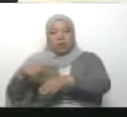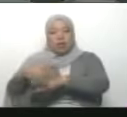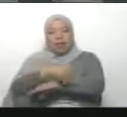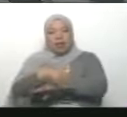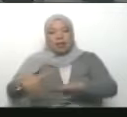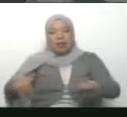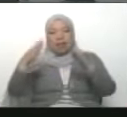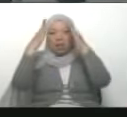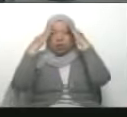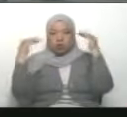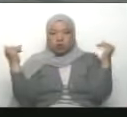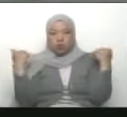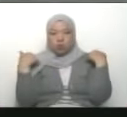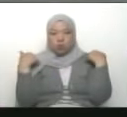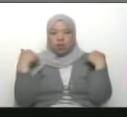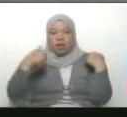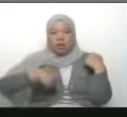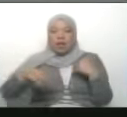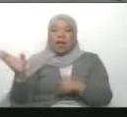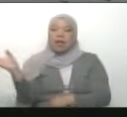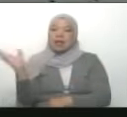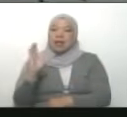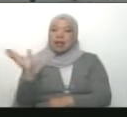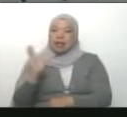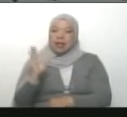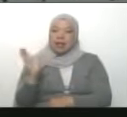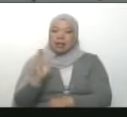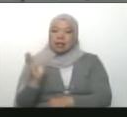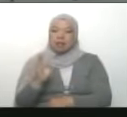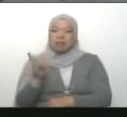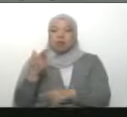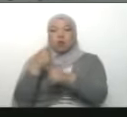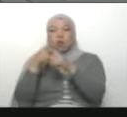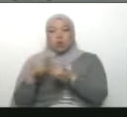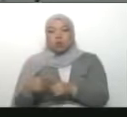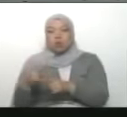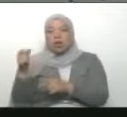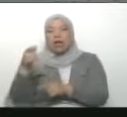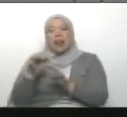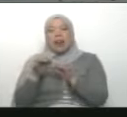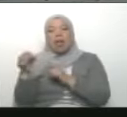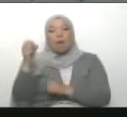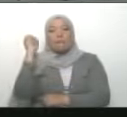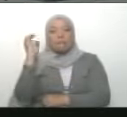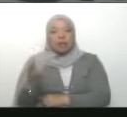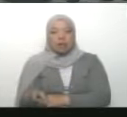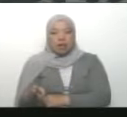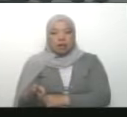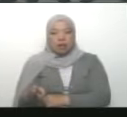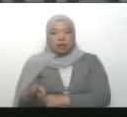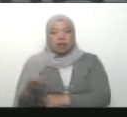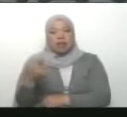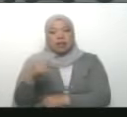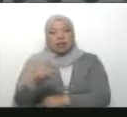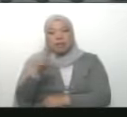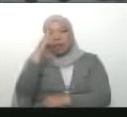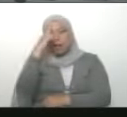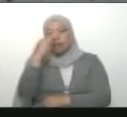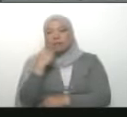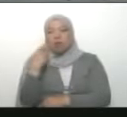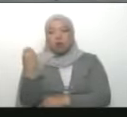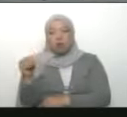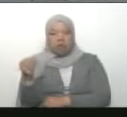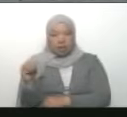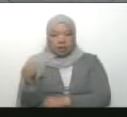del Chorro. Una sede en Caracas que viene a completar la sede que tenemos en Mariche y en San Antonio de los Altos. En